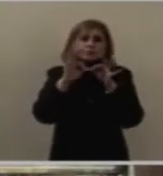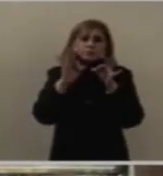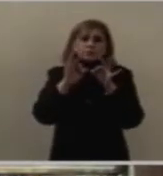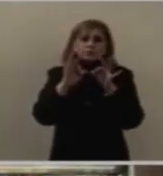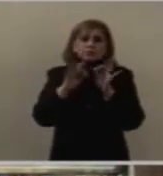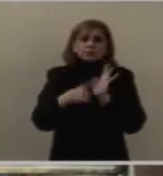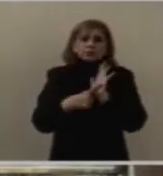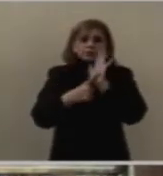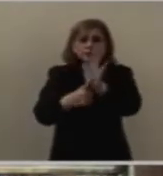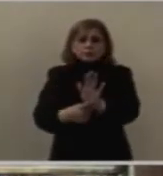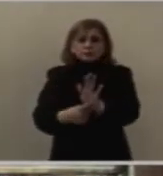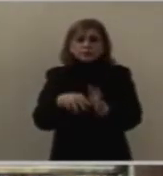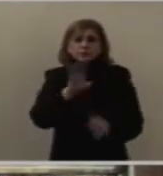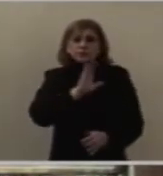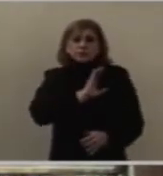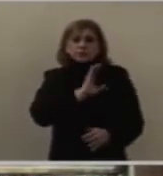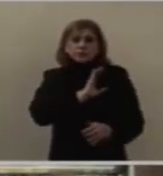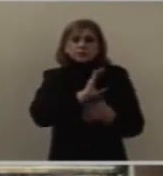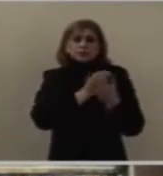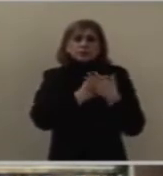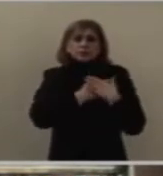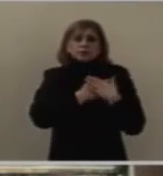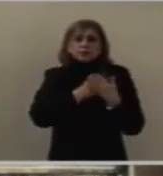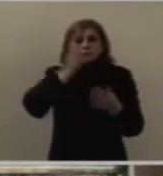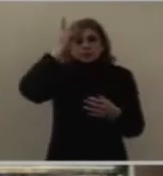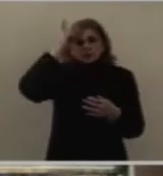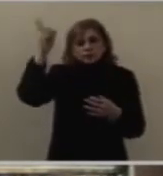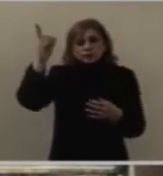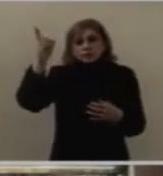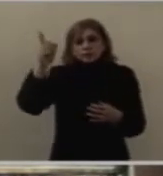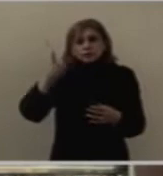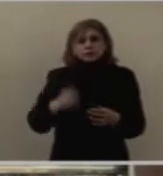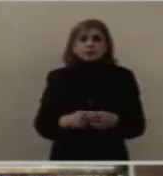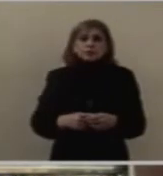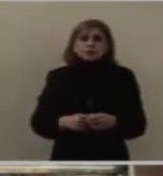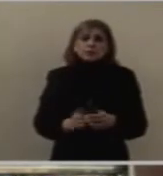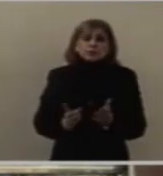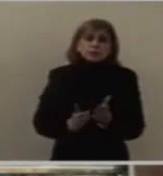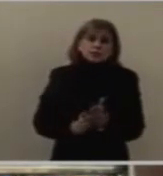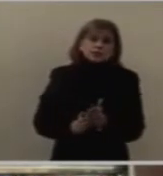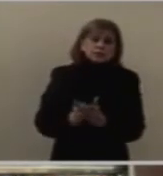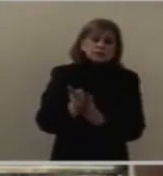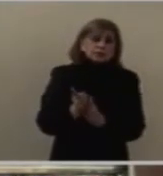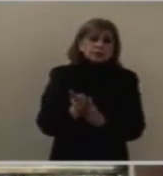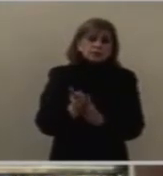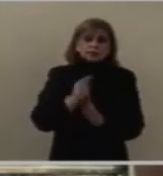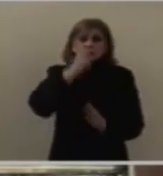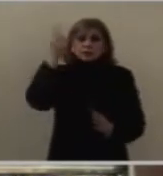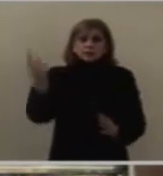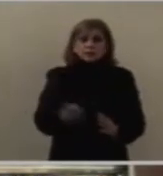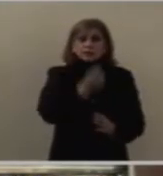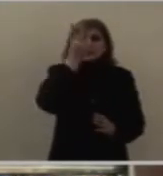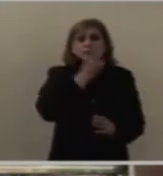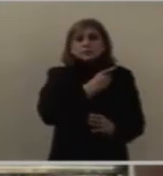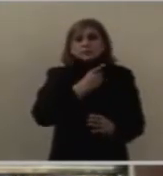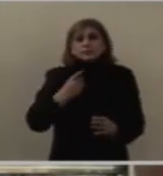Dios y el destino eterno que tenemos. Dice Él,